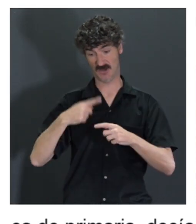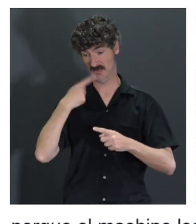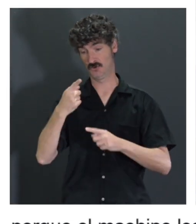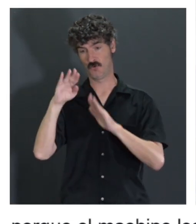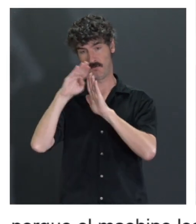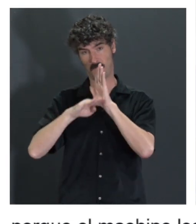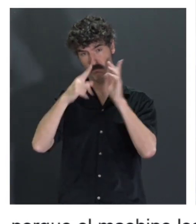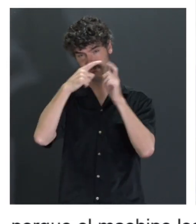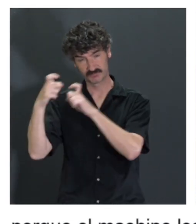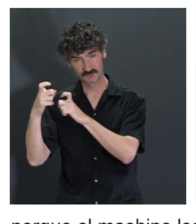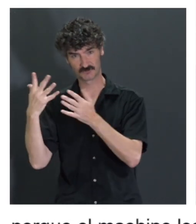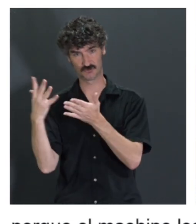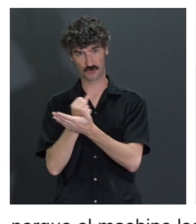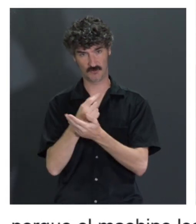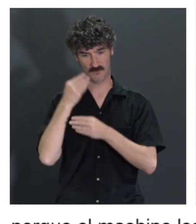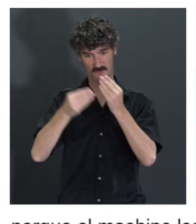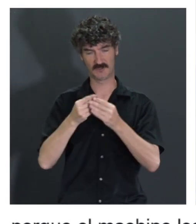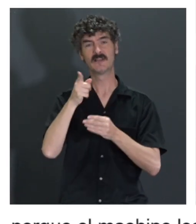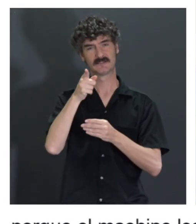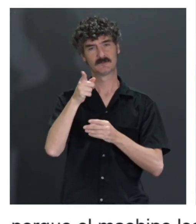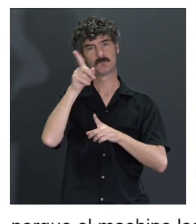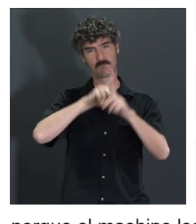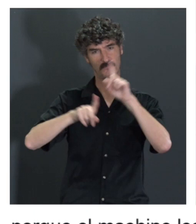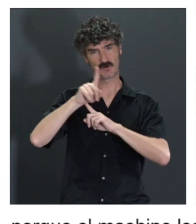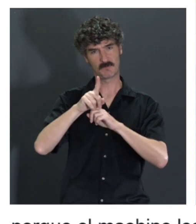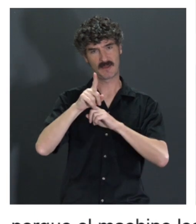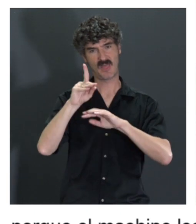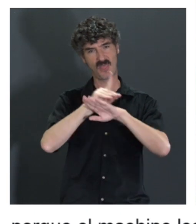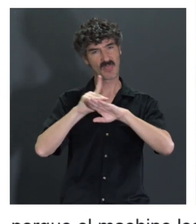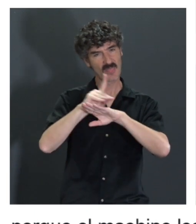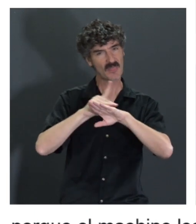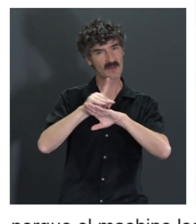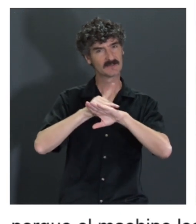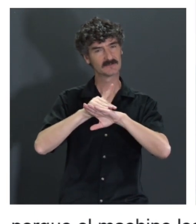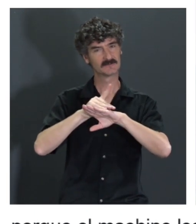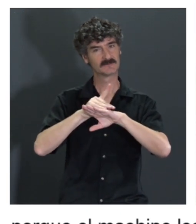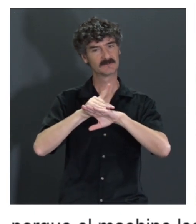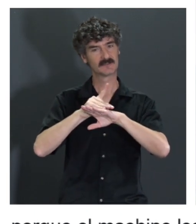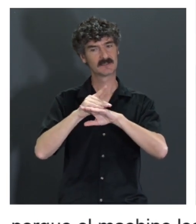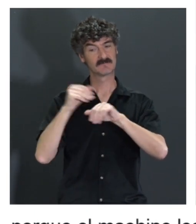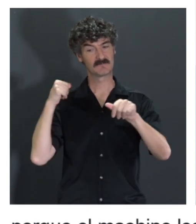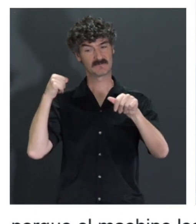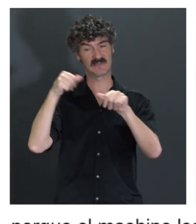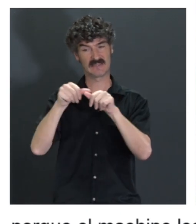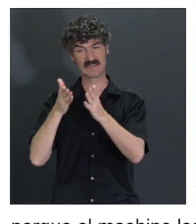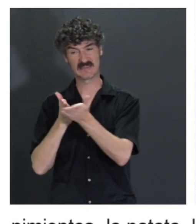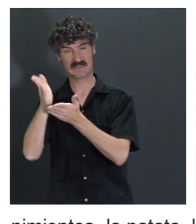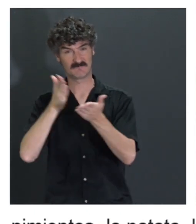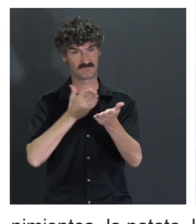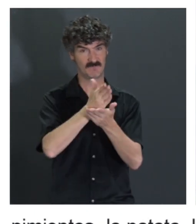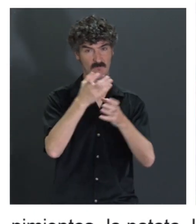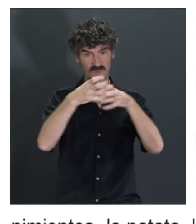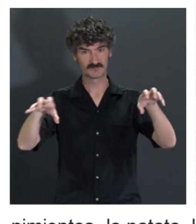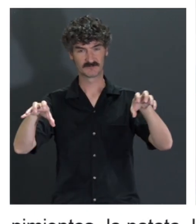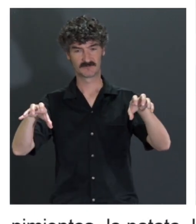programado. Pero claro, eso sí que es un problema el tener bases de datos con históricos que tienen sesgos. Porque lo ideal es que en la base